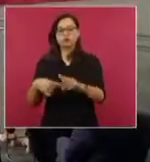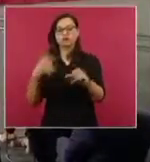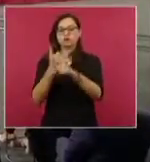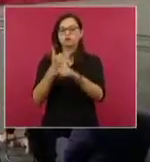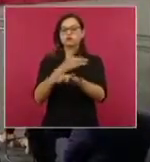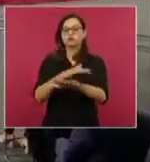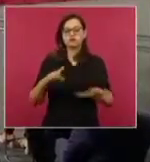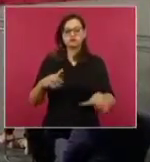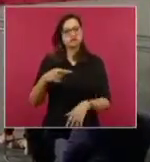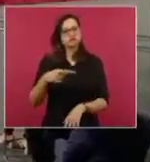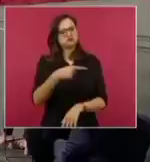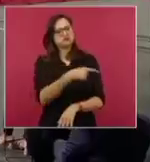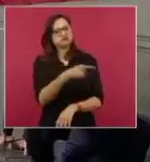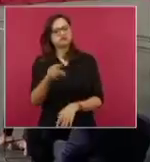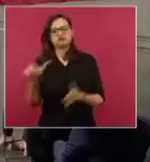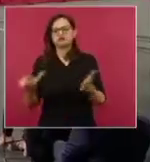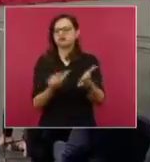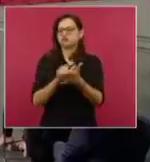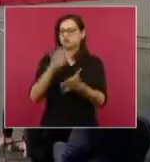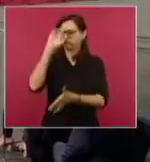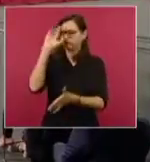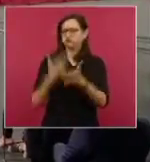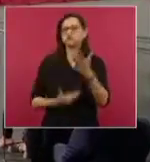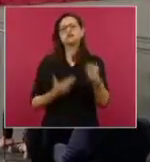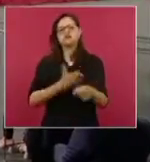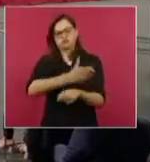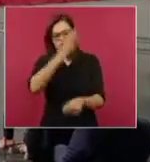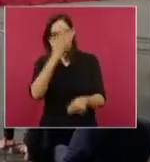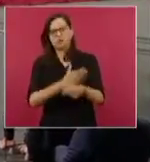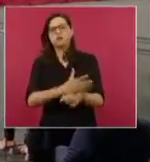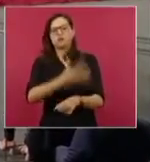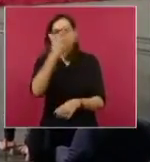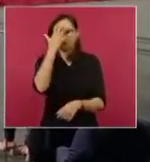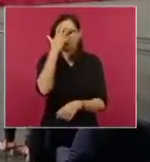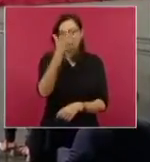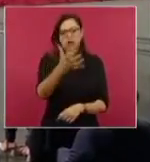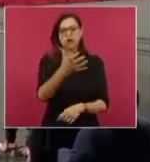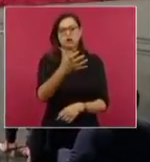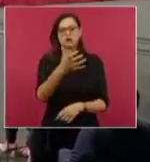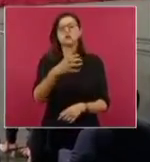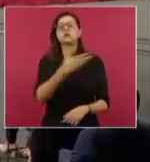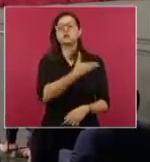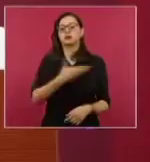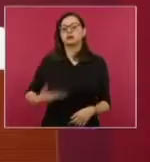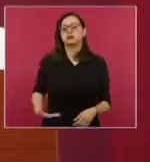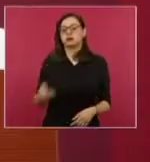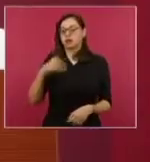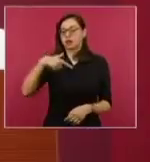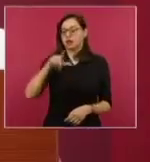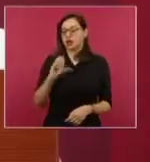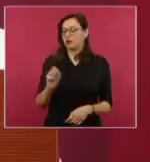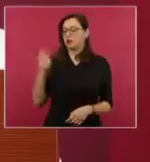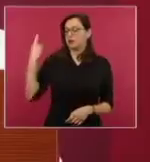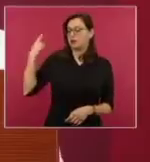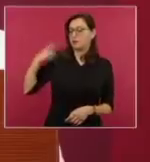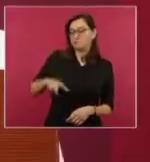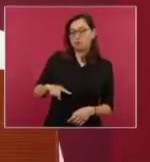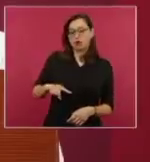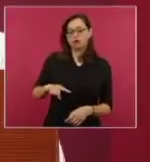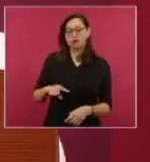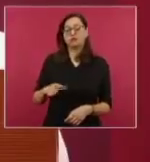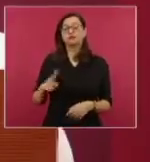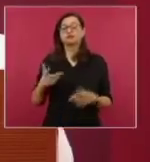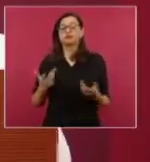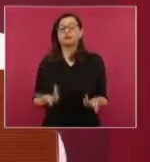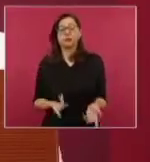instruida por el señor presidente Andrés Manuel López Obrador. Solamente son algunos